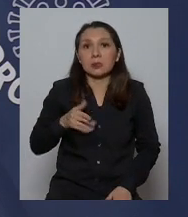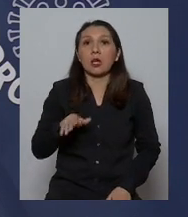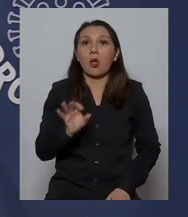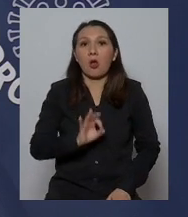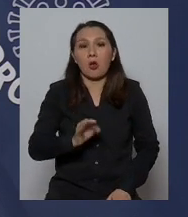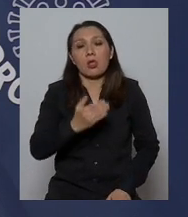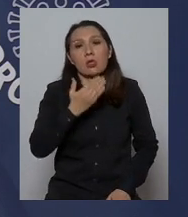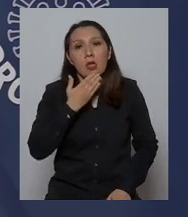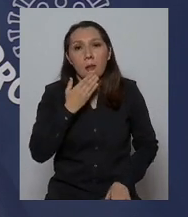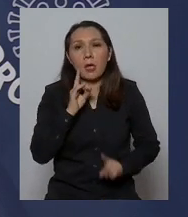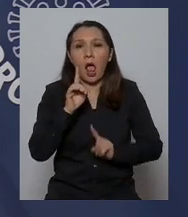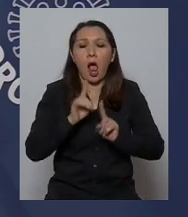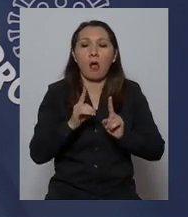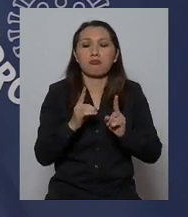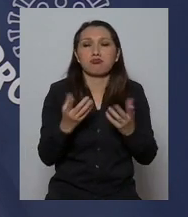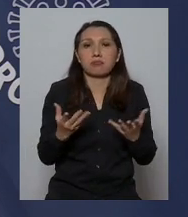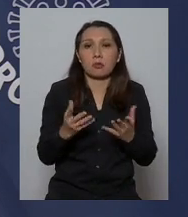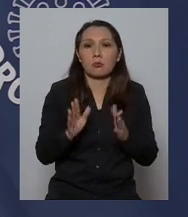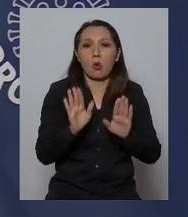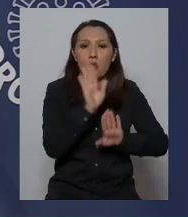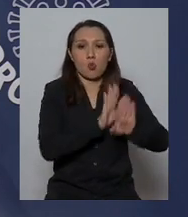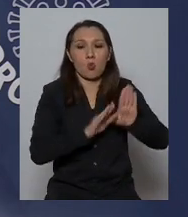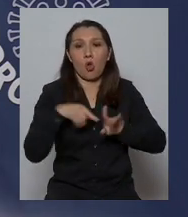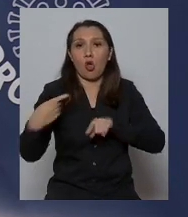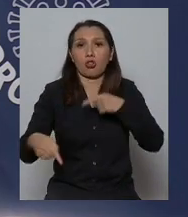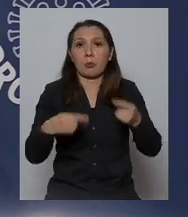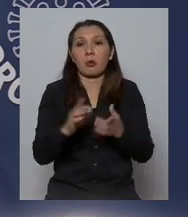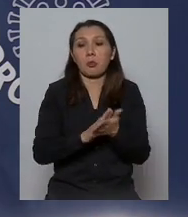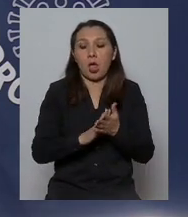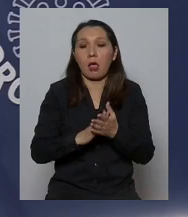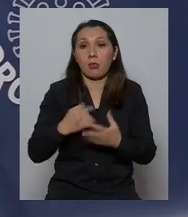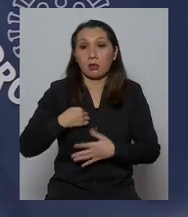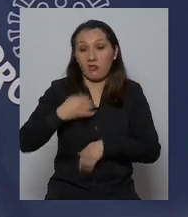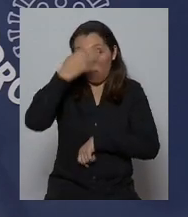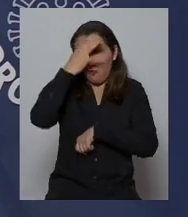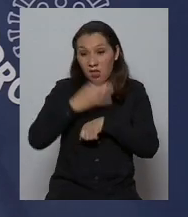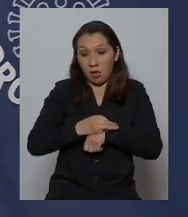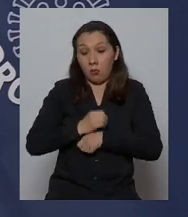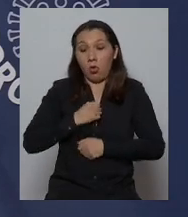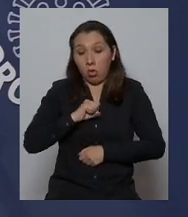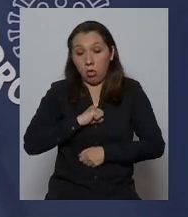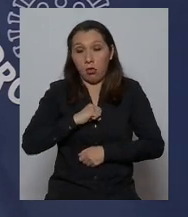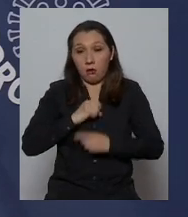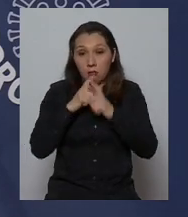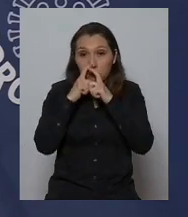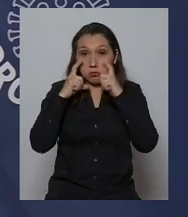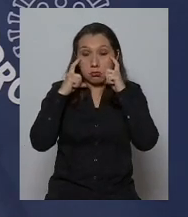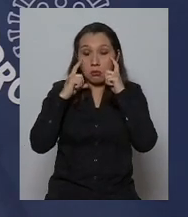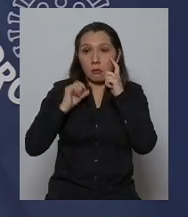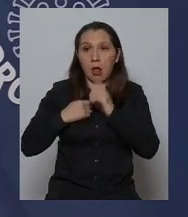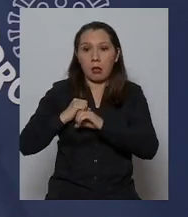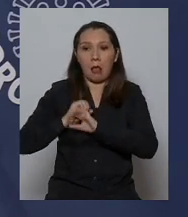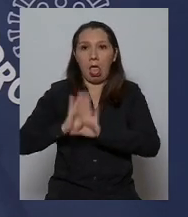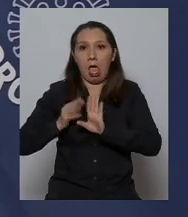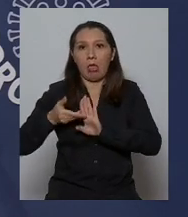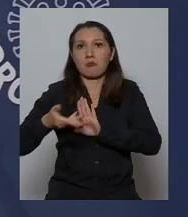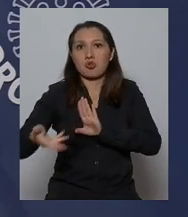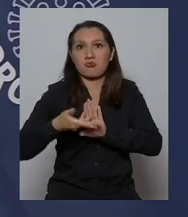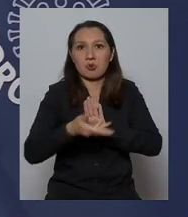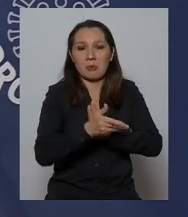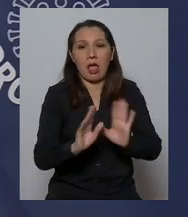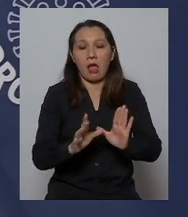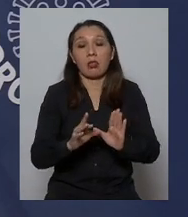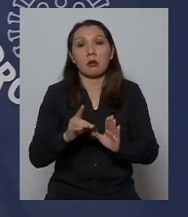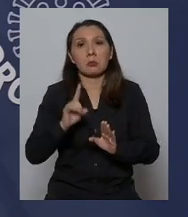de alguna manera protector para otros en el sentido de personas que pueden estar con el virus pueden infectarlos incluso no